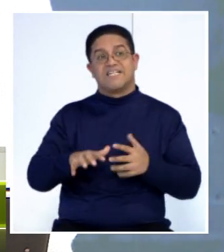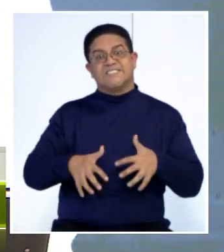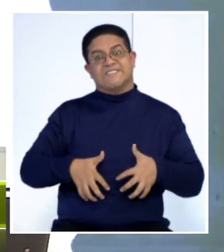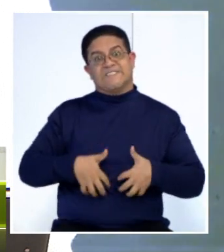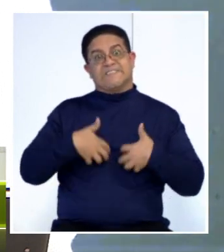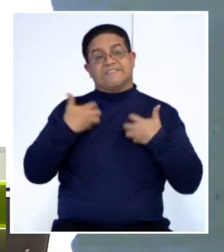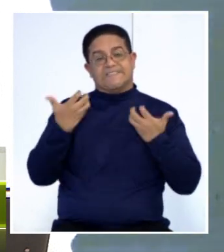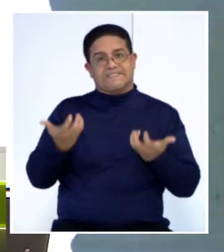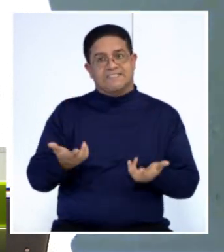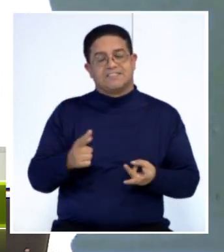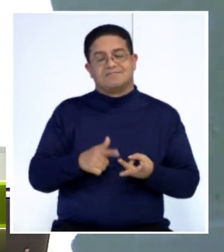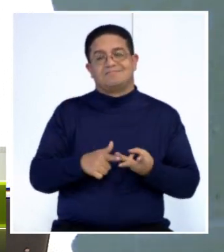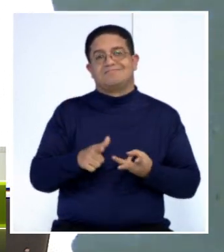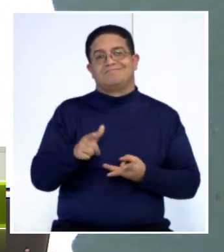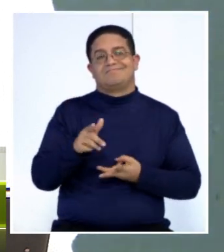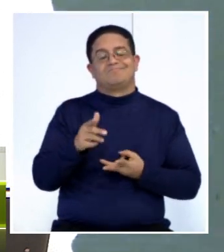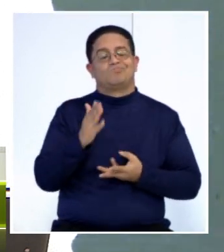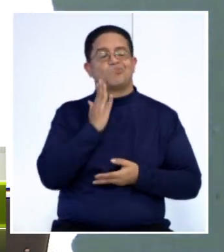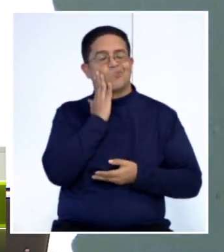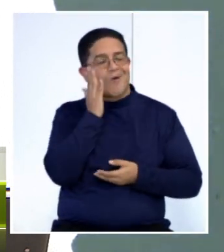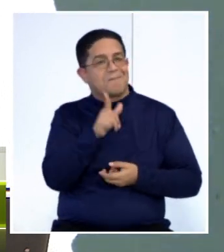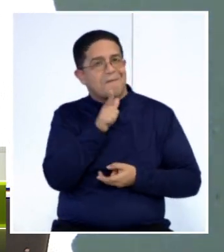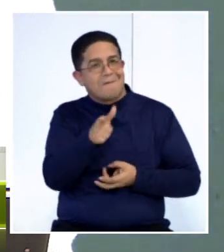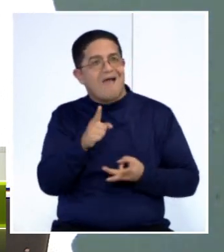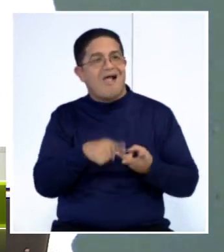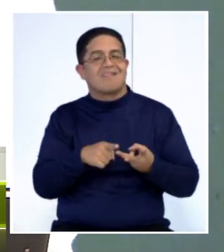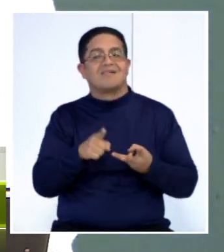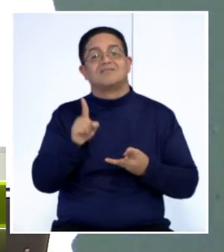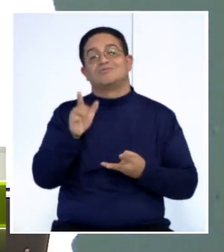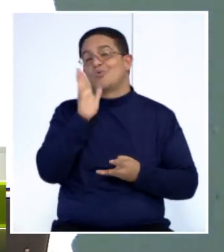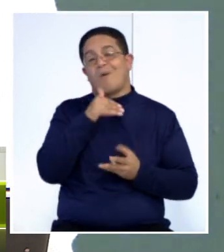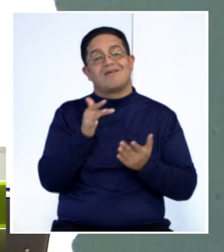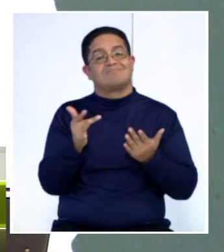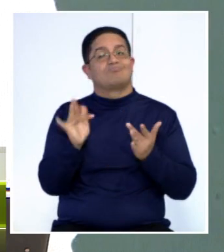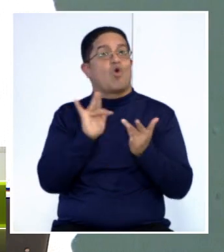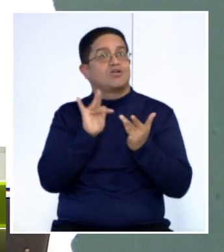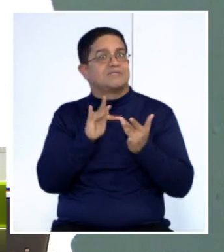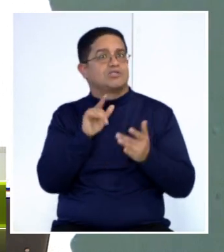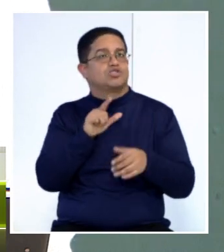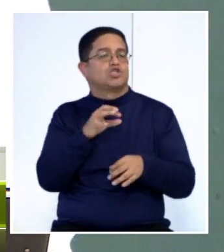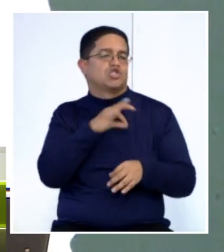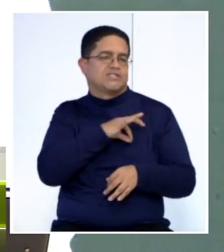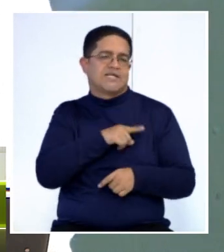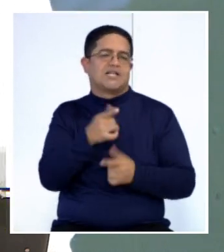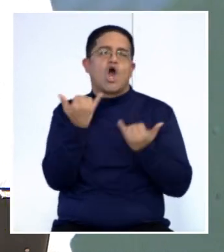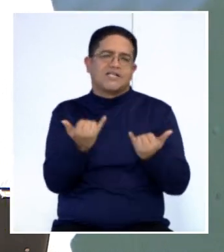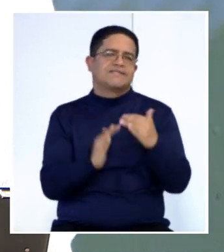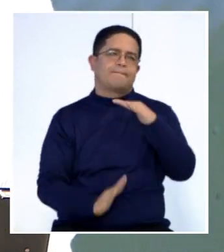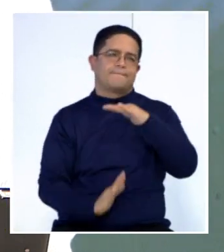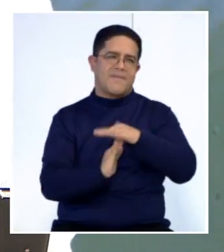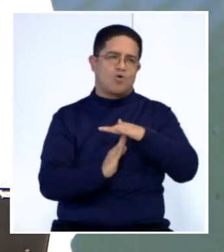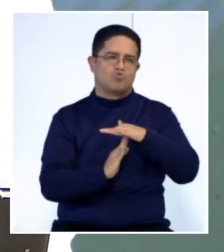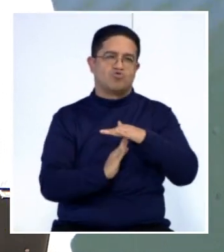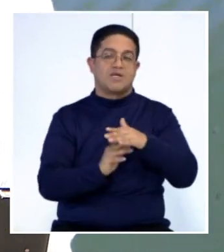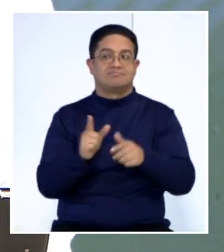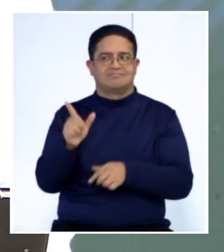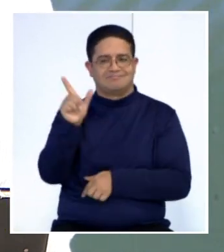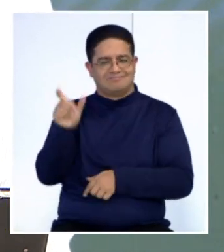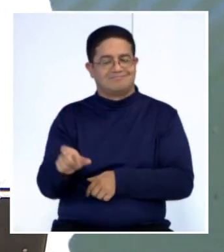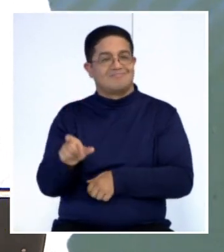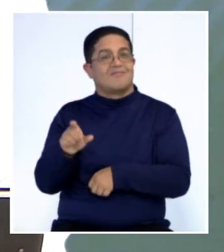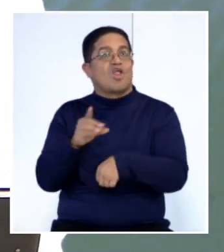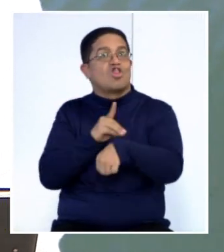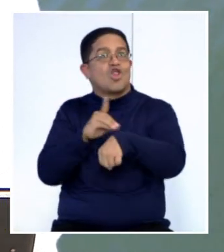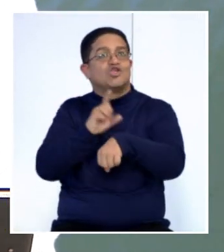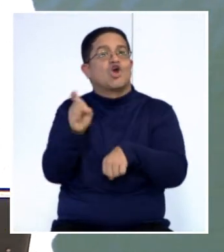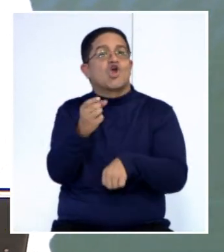su patrón de descanso, de sus actividades sociales, vamos a hablar de esto a regreso. Vamos a irnos a una pausa, el psiquiatra Marcos Gómez